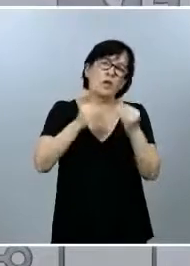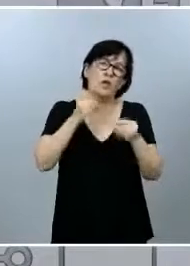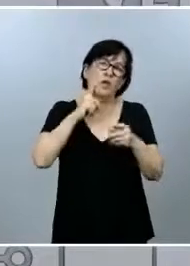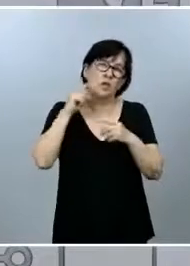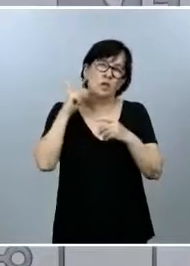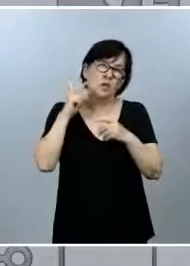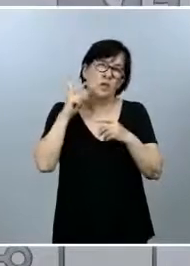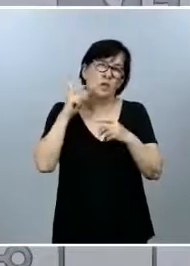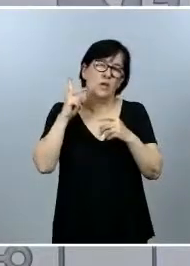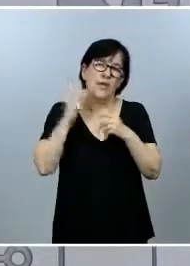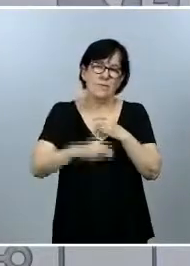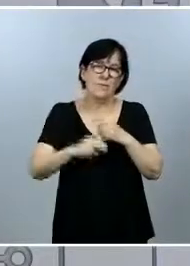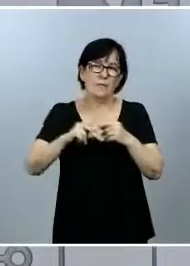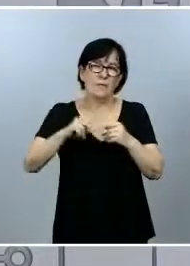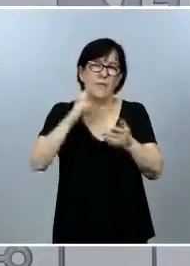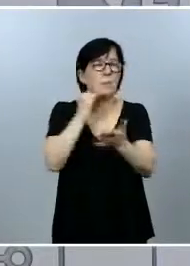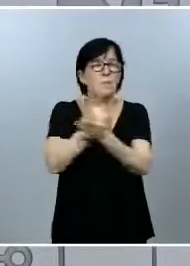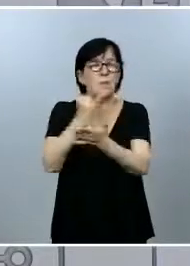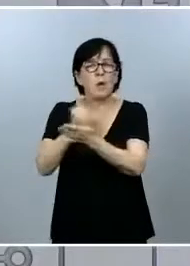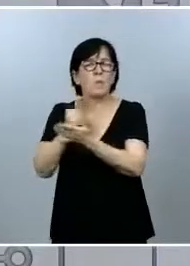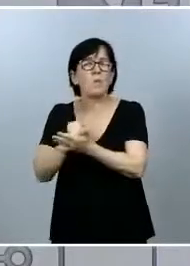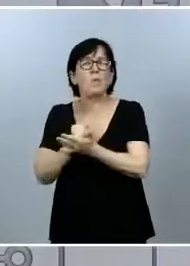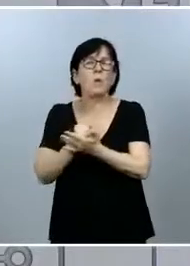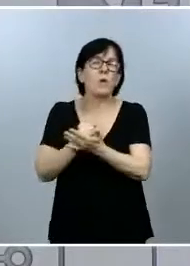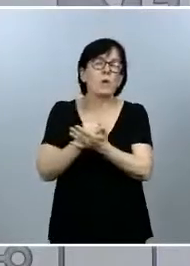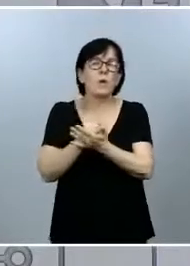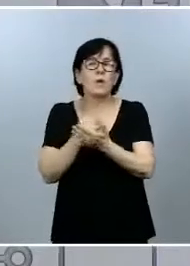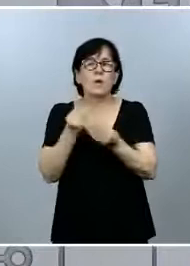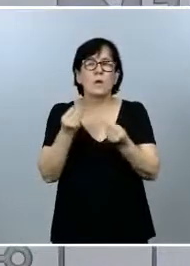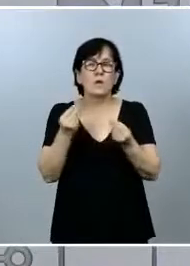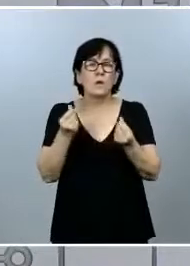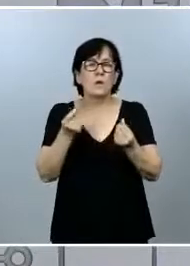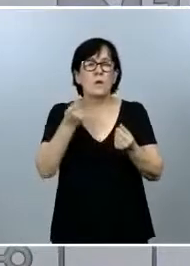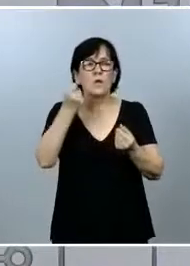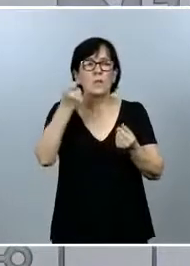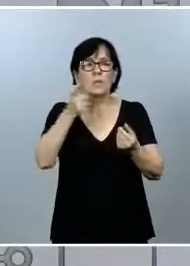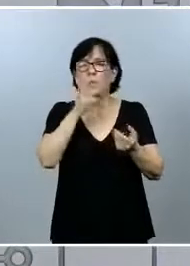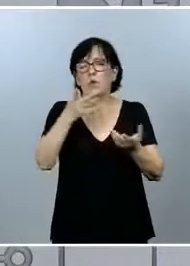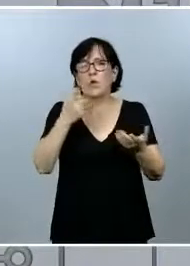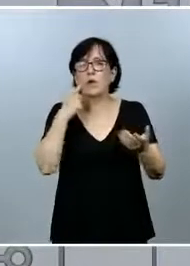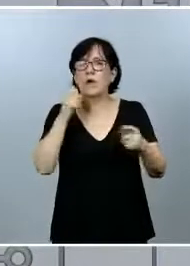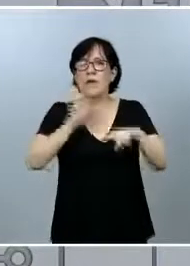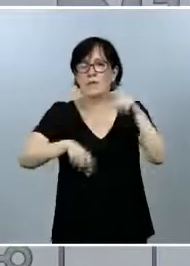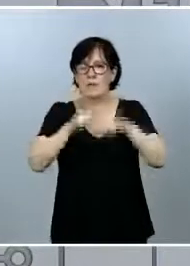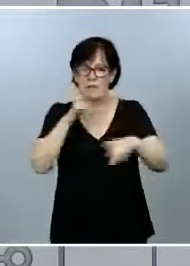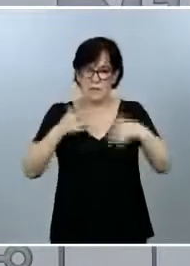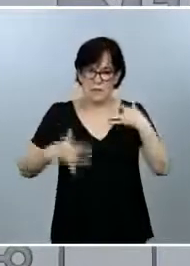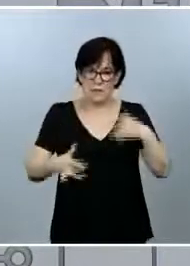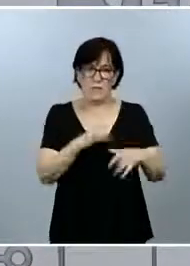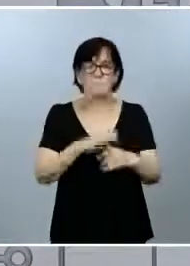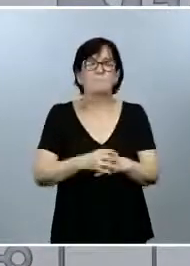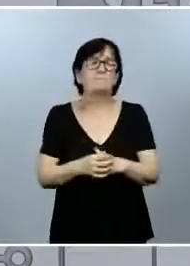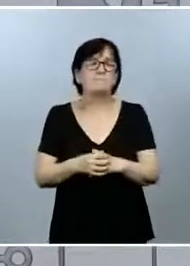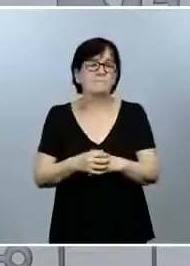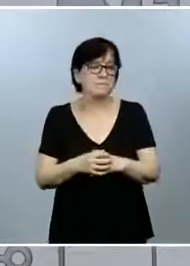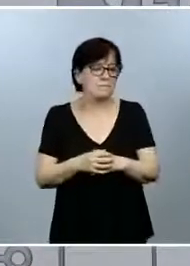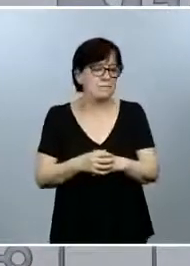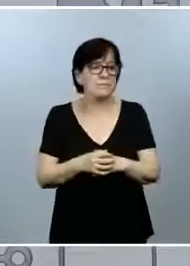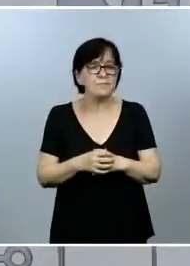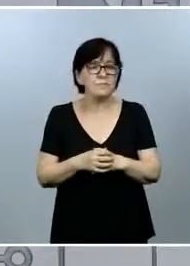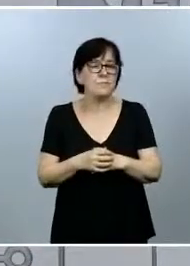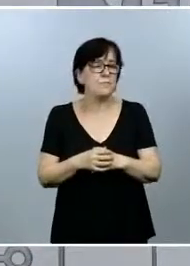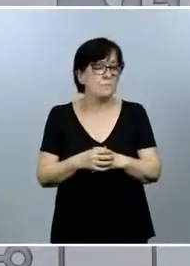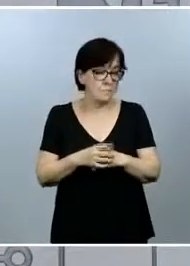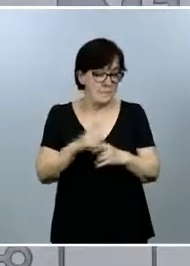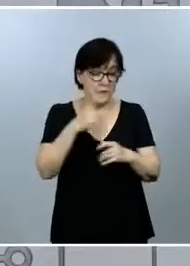diagnósticos por poco florido que sea el cuadro clínico que presenten los pacientes. Esto nos